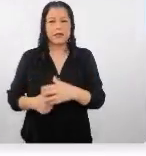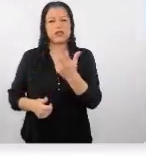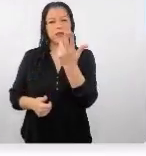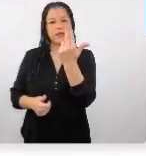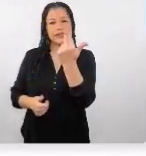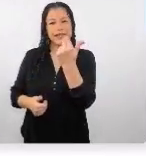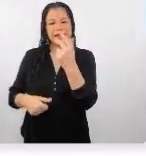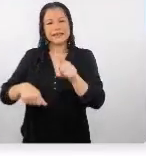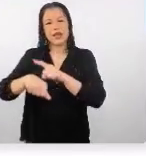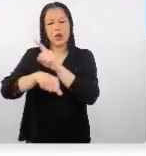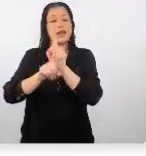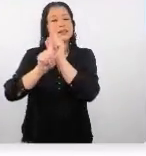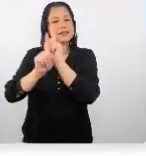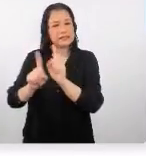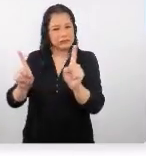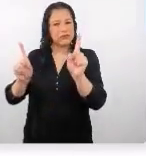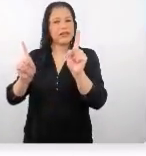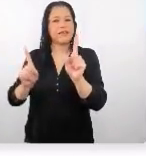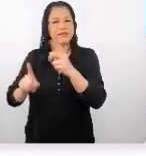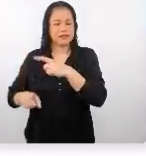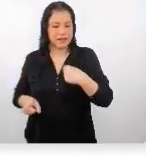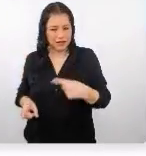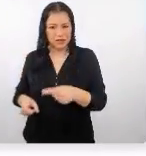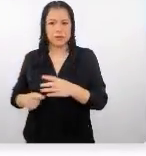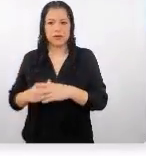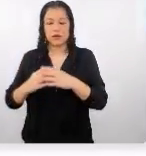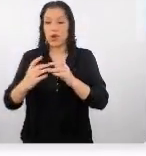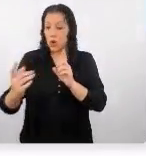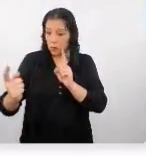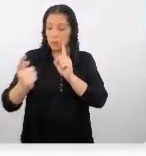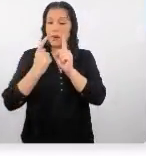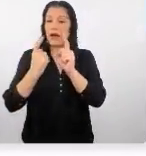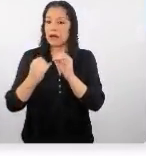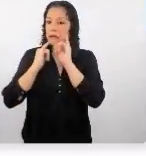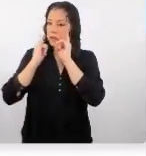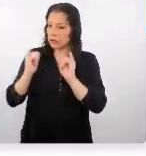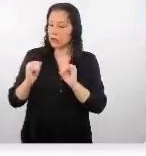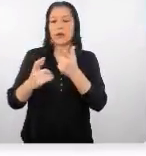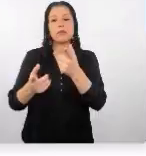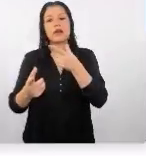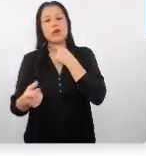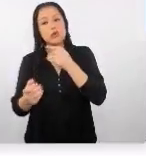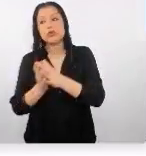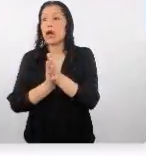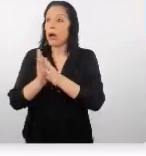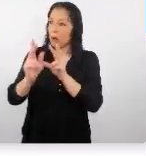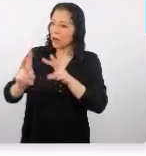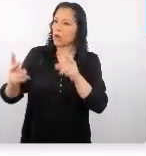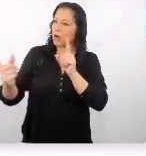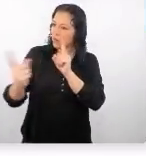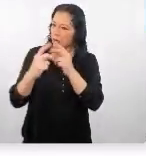de diferencia con china una atención personalizada también es muy valorada